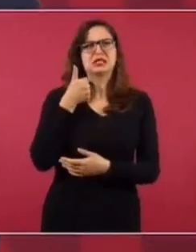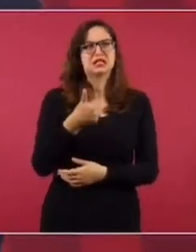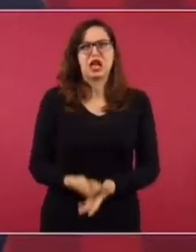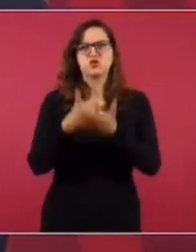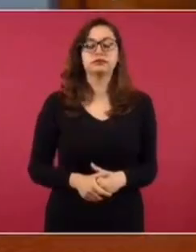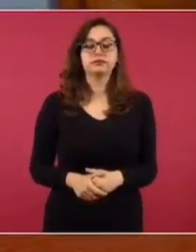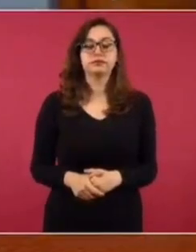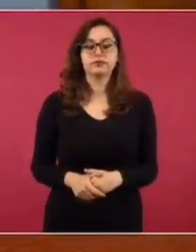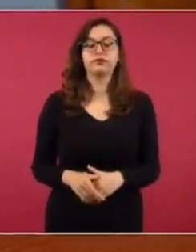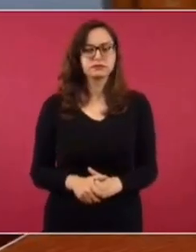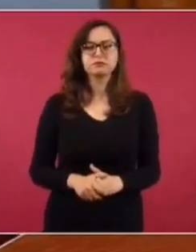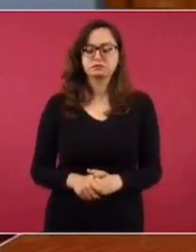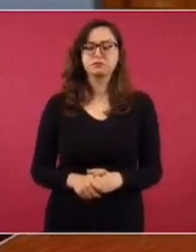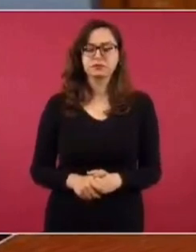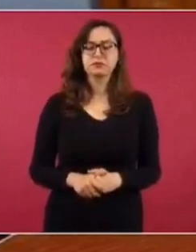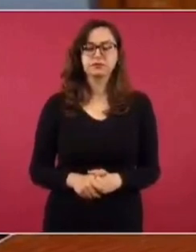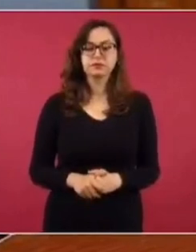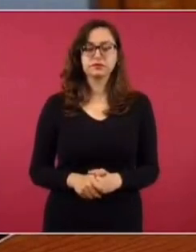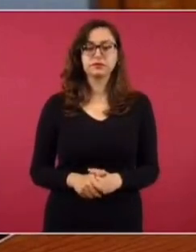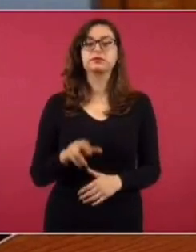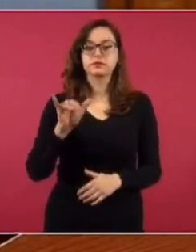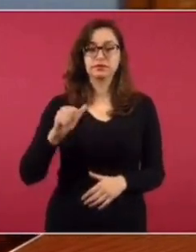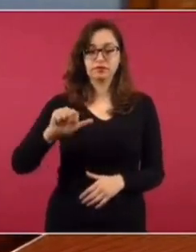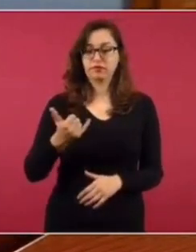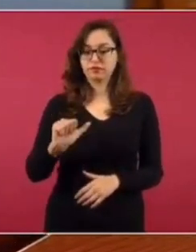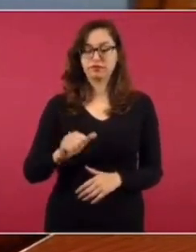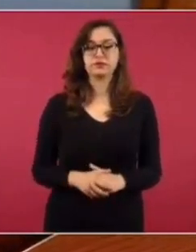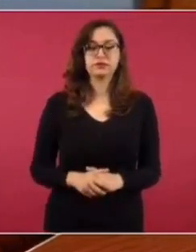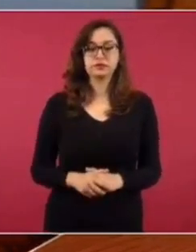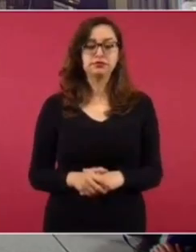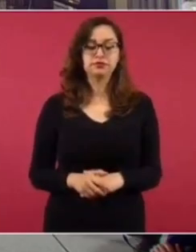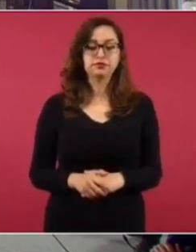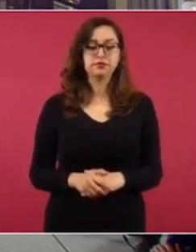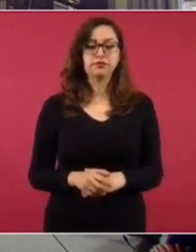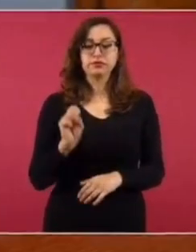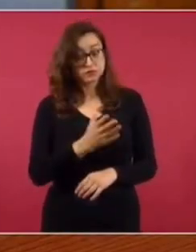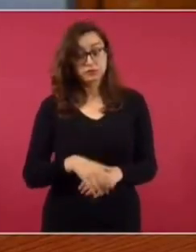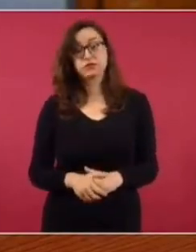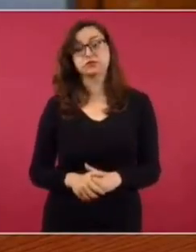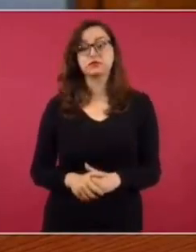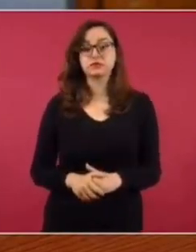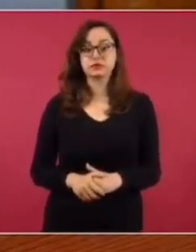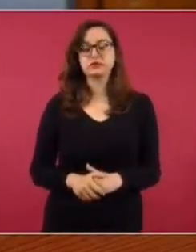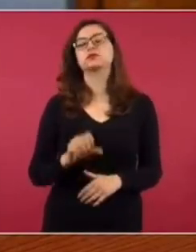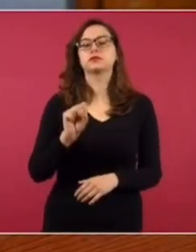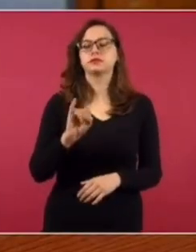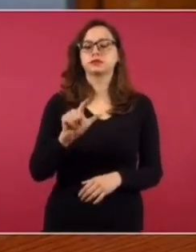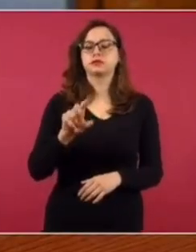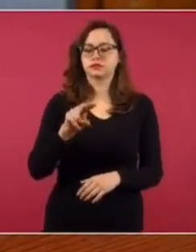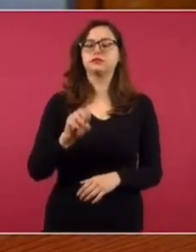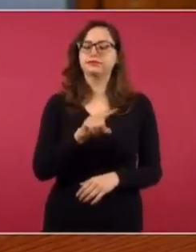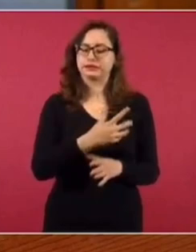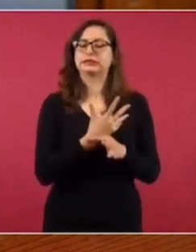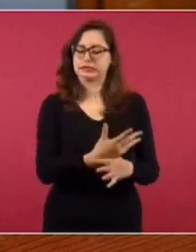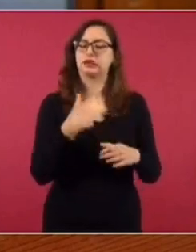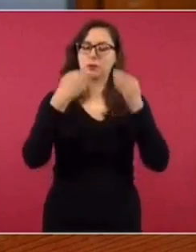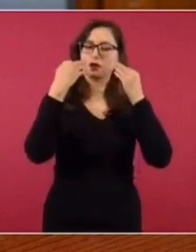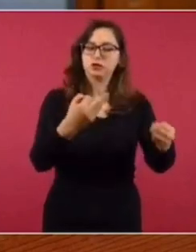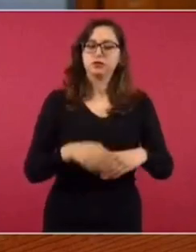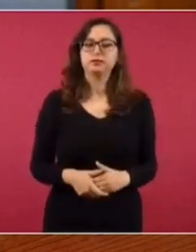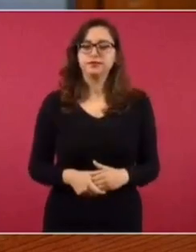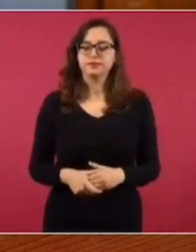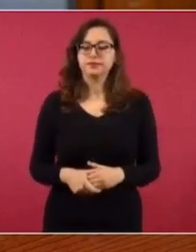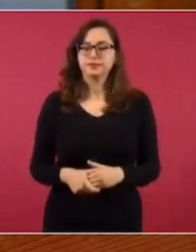cuando el traudo. Pedro Ferriz, Ricardo Anaya, Samuel García, Santiago Crín, Silvano Loyola, sí, consta, hace poco, Dios dijo, ¿no?